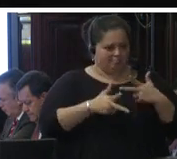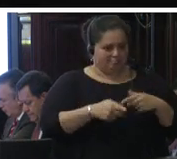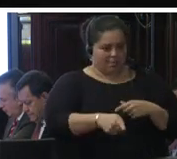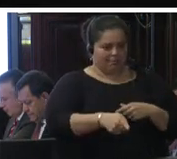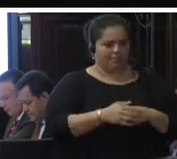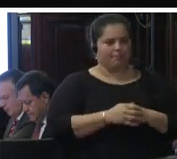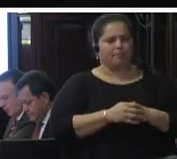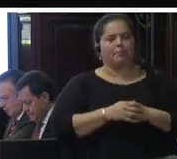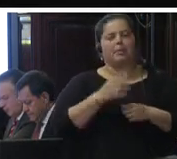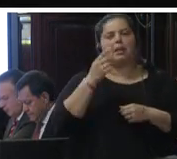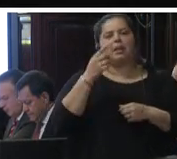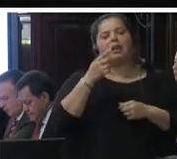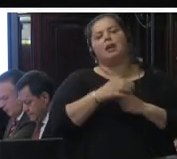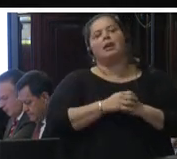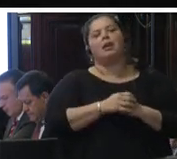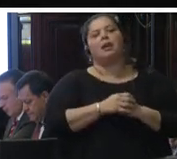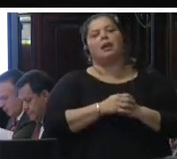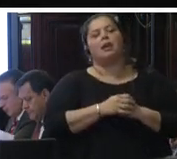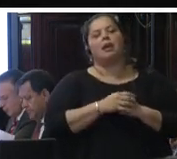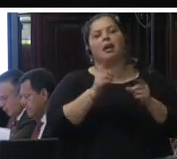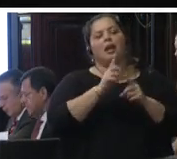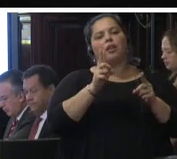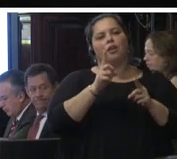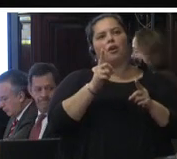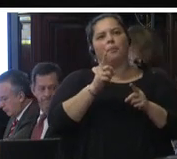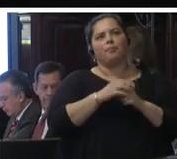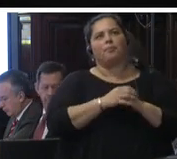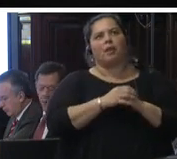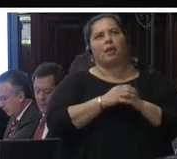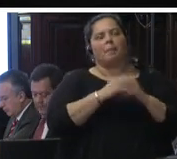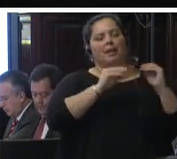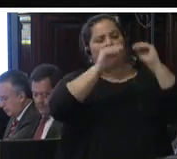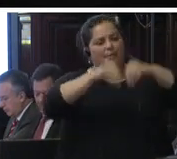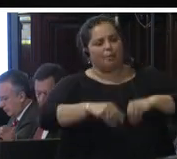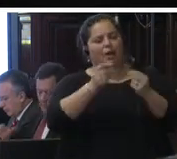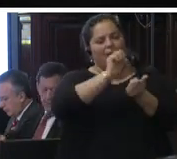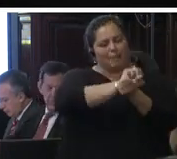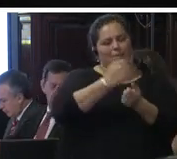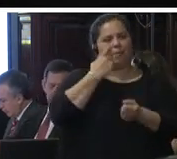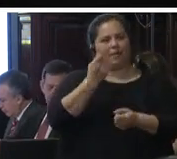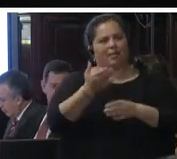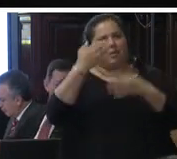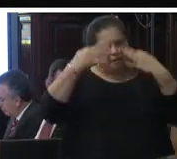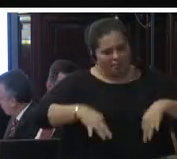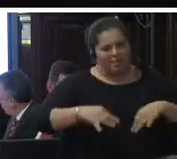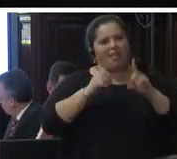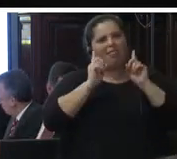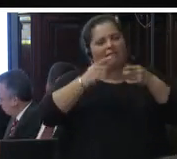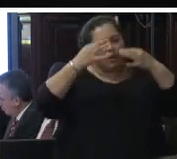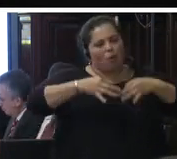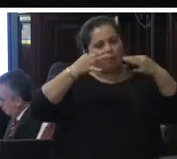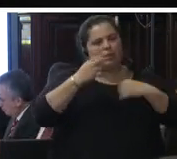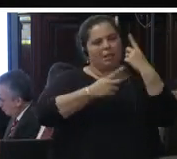revisten características de delito no obstante para que se imponga la prisión preventiva oficiosa deben cumplirse ciertos parámetros